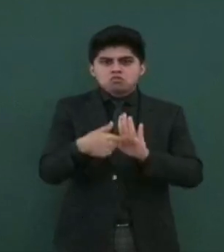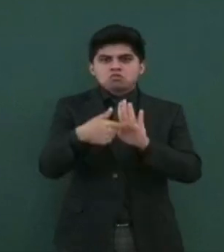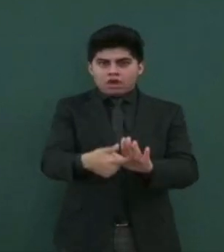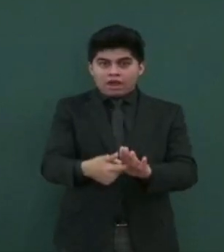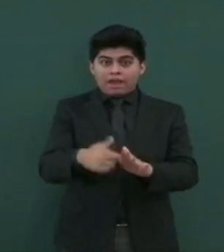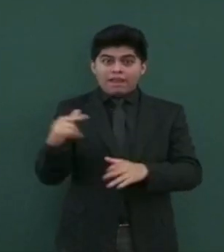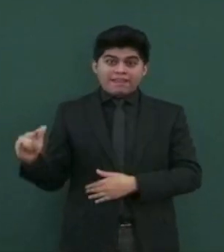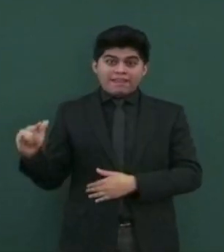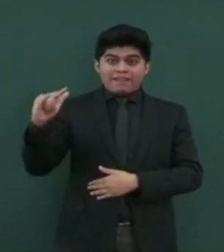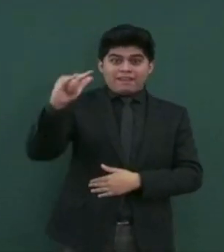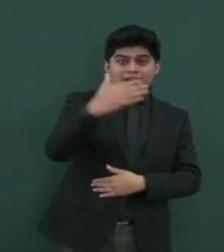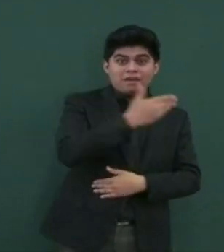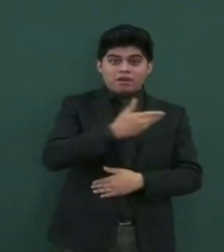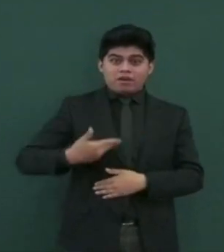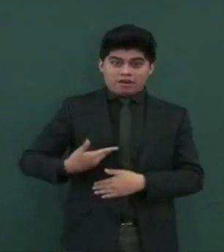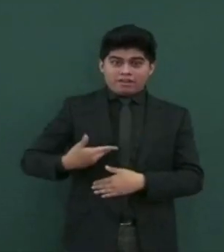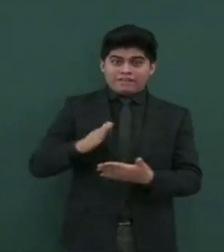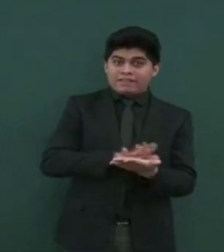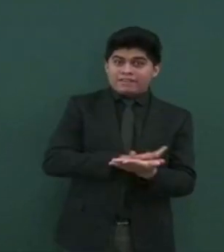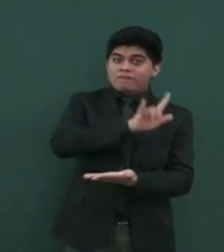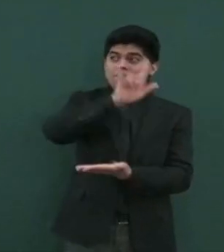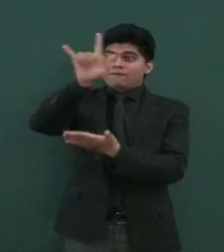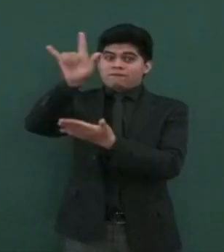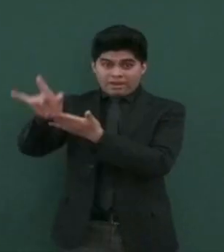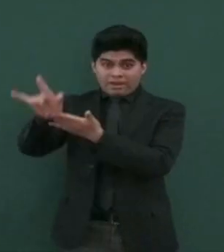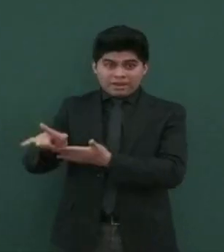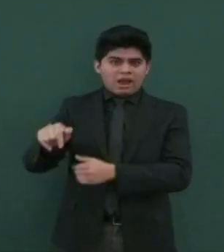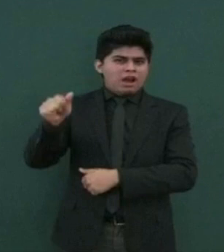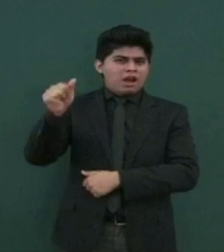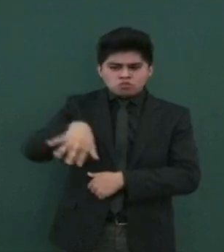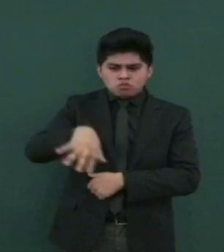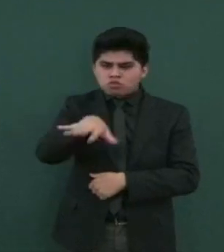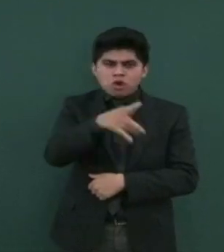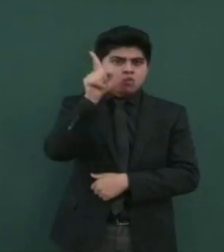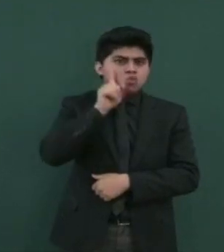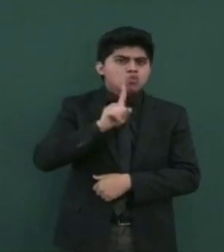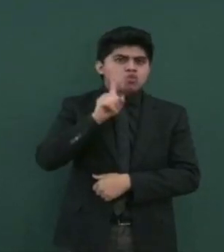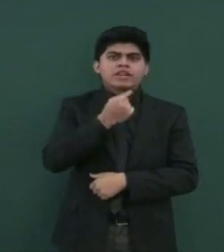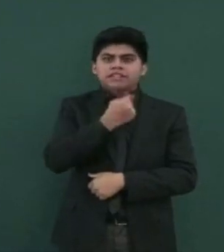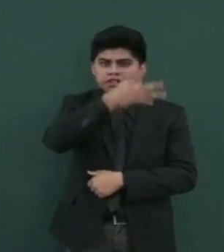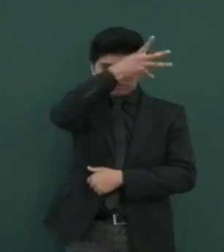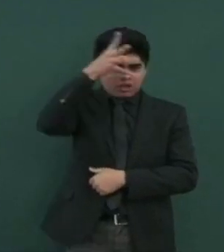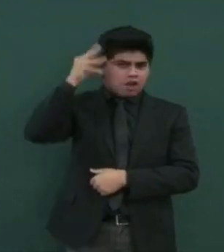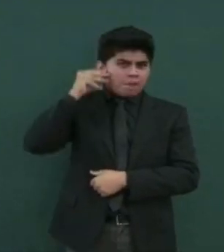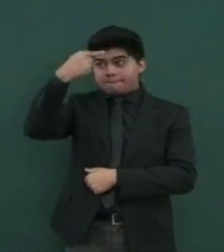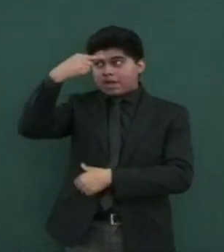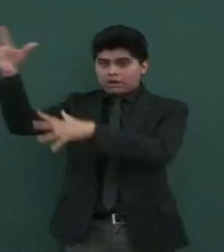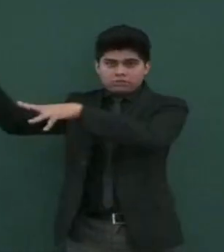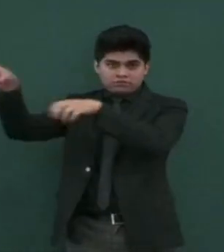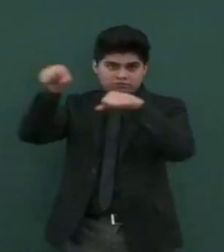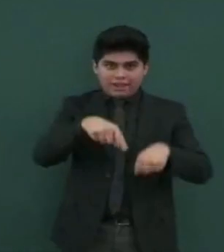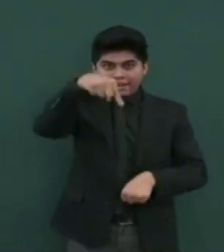el avión presidencial se vaya a Qatar a buscar al mayor número de mujeres y niñas afganas para traer a México.